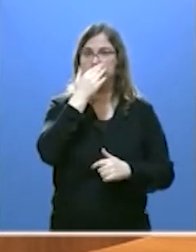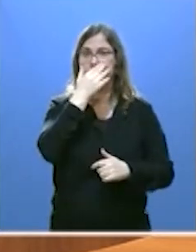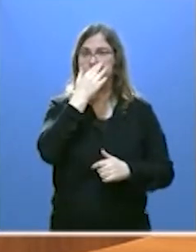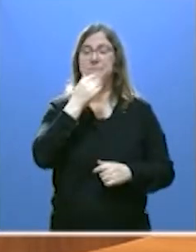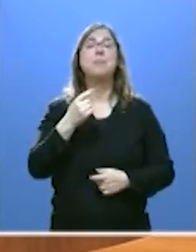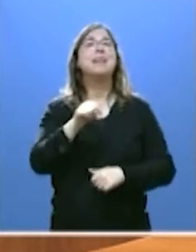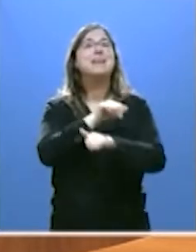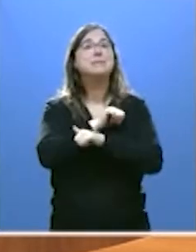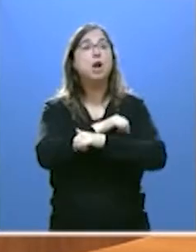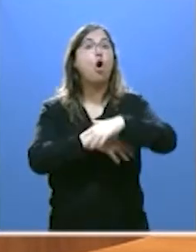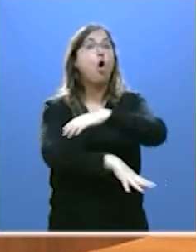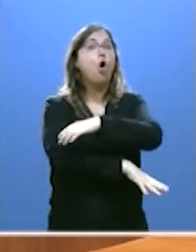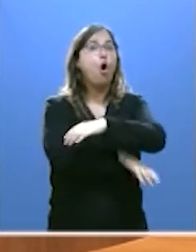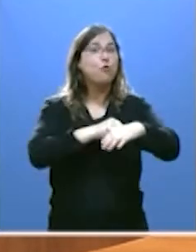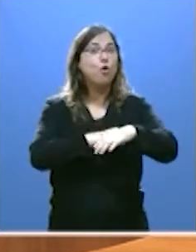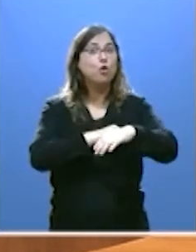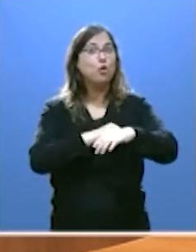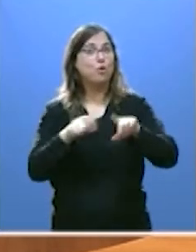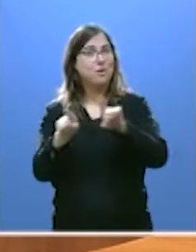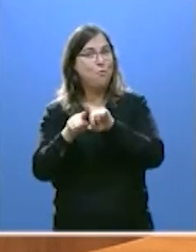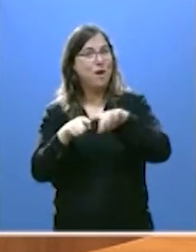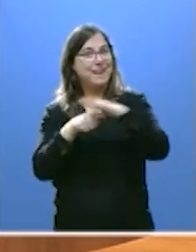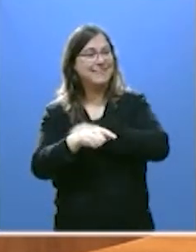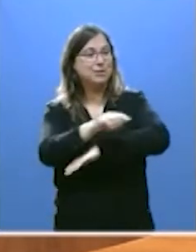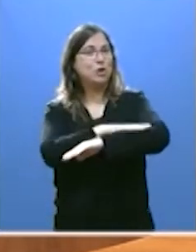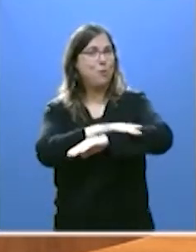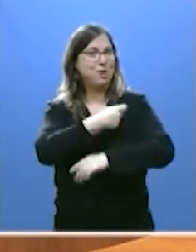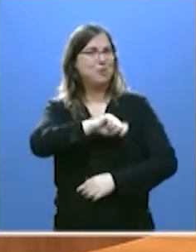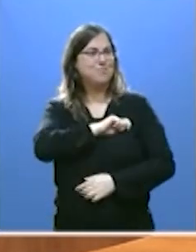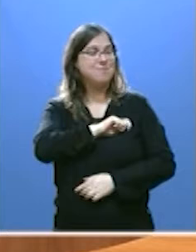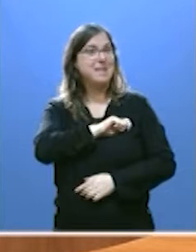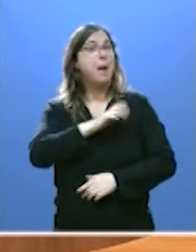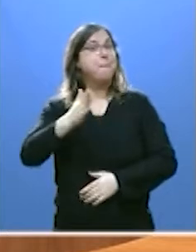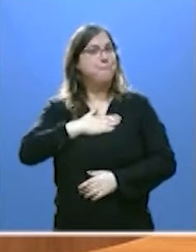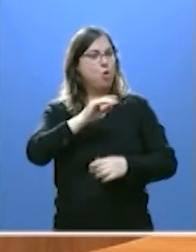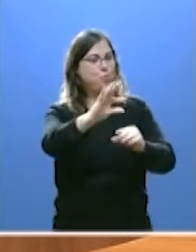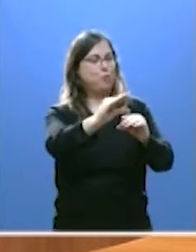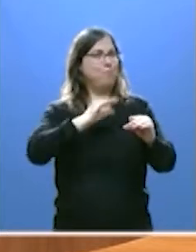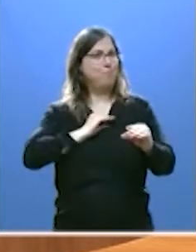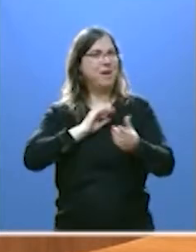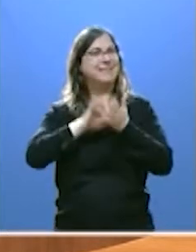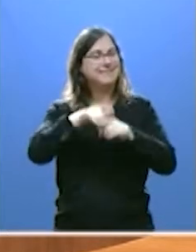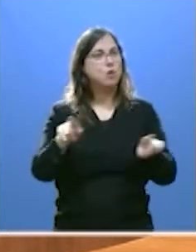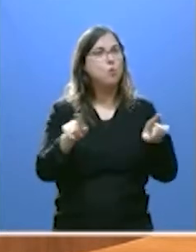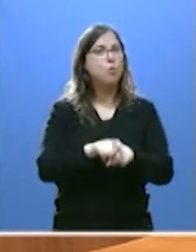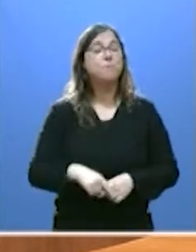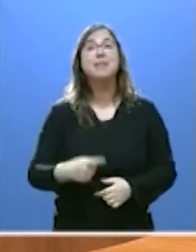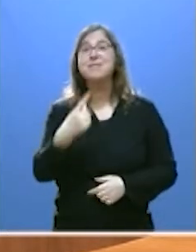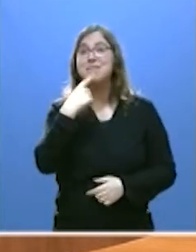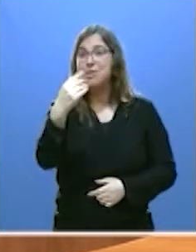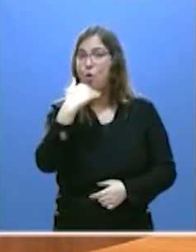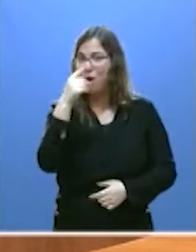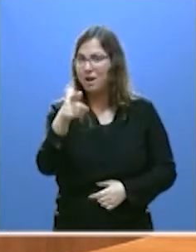los fondos que gestione el Gobierno de España y que puedan corresponder a Castilla y León. Le voy a decir algo que a usted